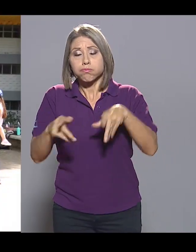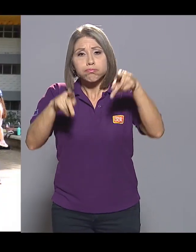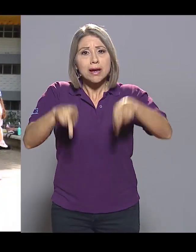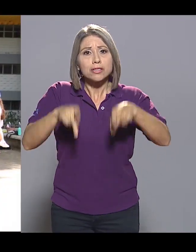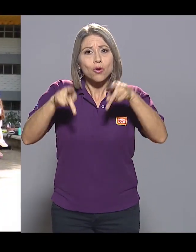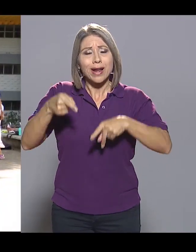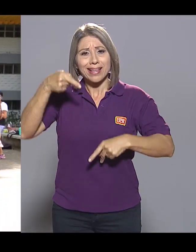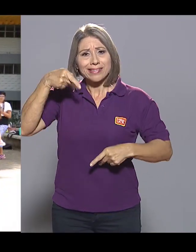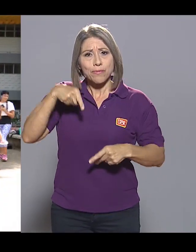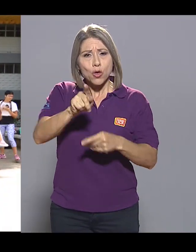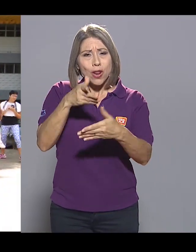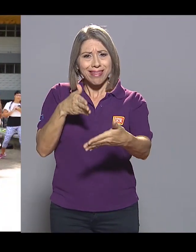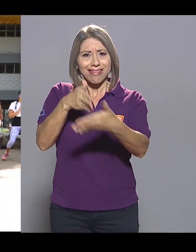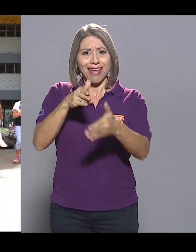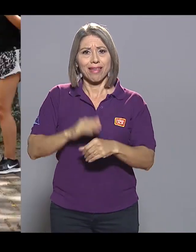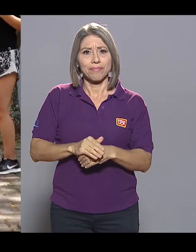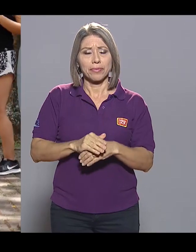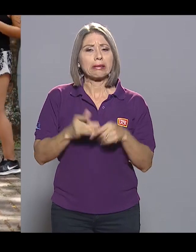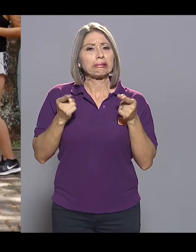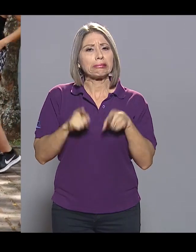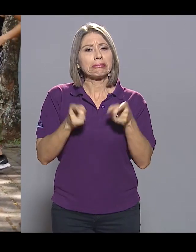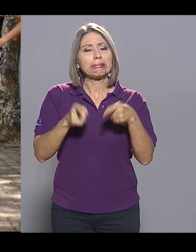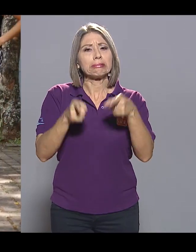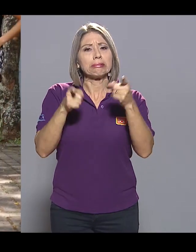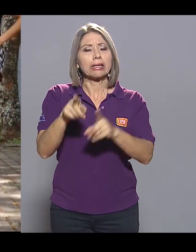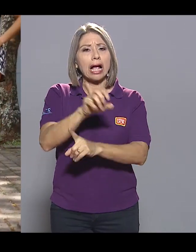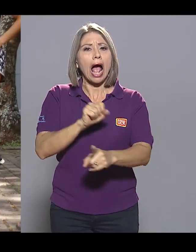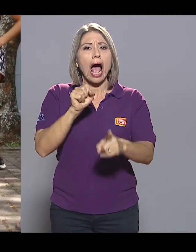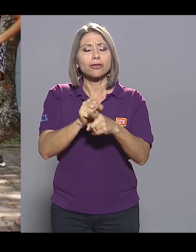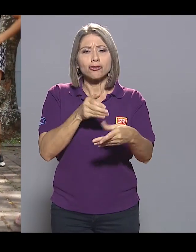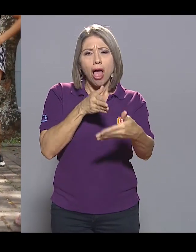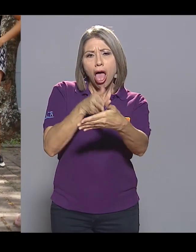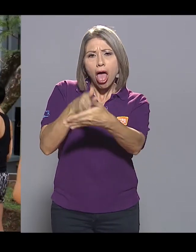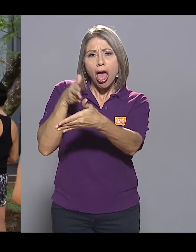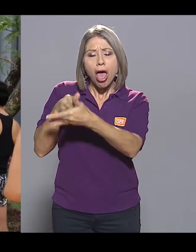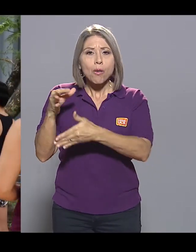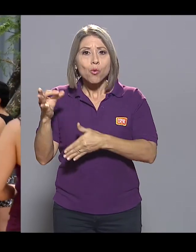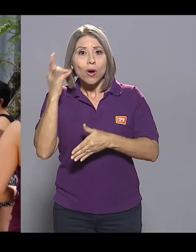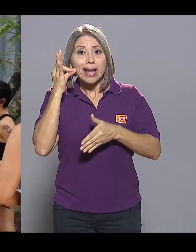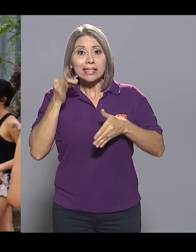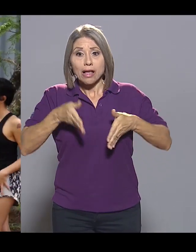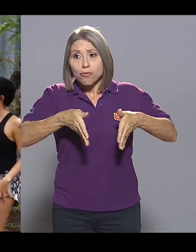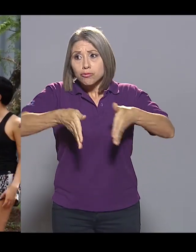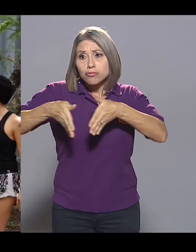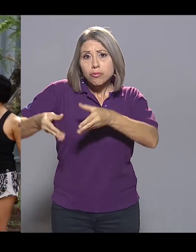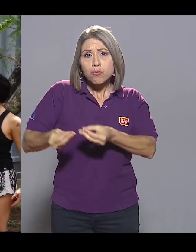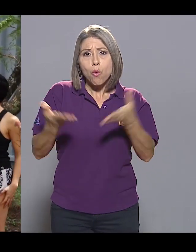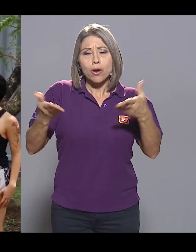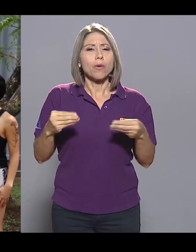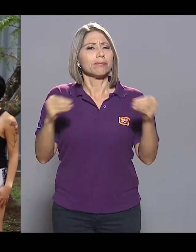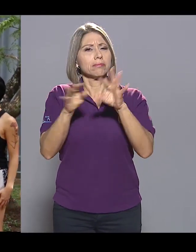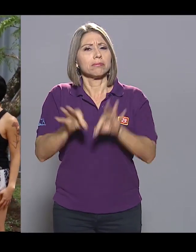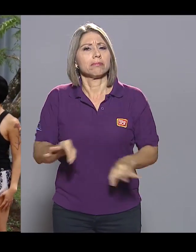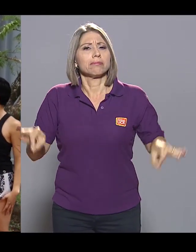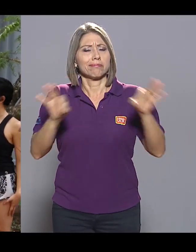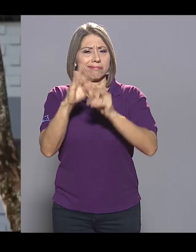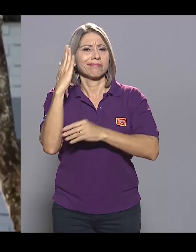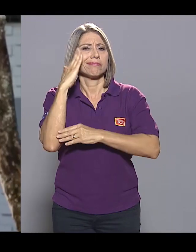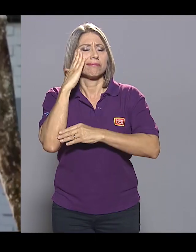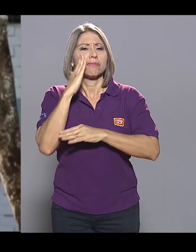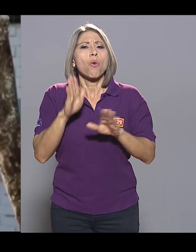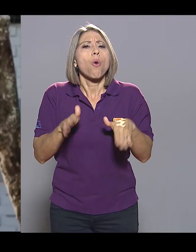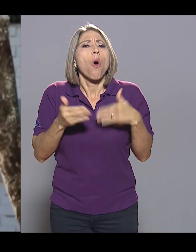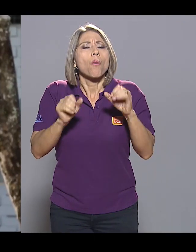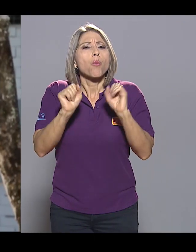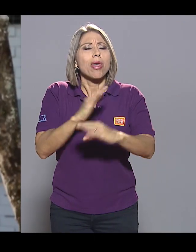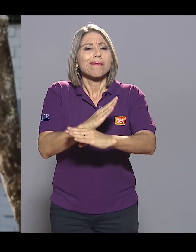violentada. Ante los constantes casos de asedio a las mujeres en la vía pública toma aún más trascendencia tener conocimientos de cómo